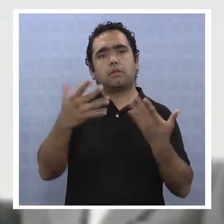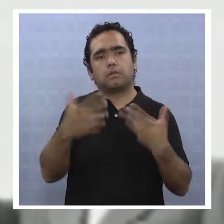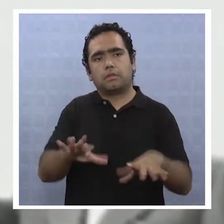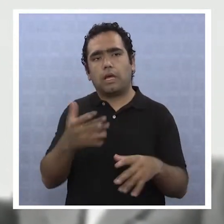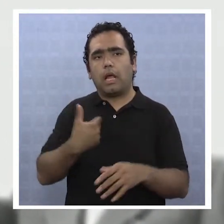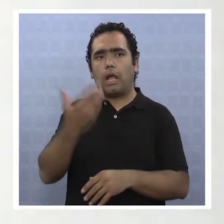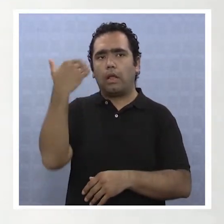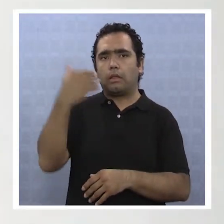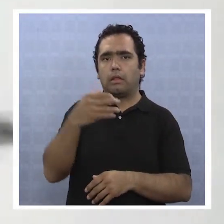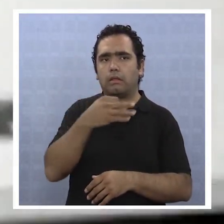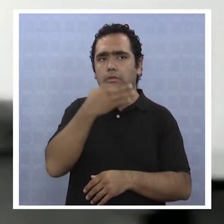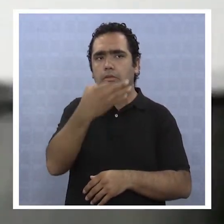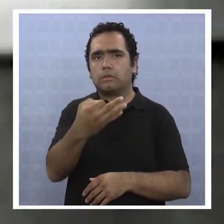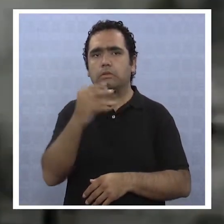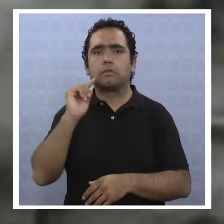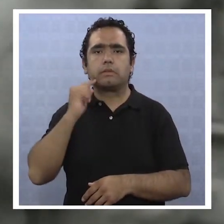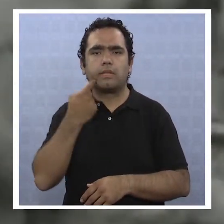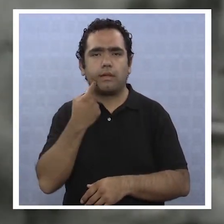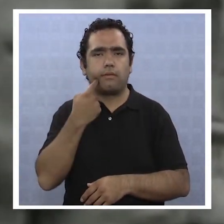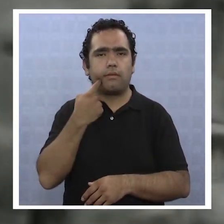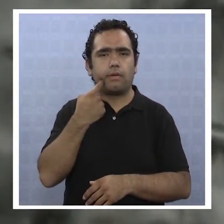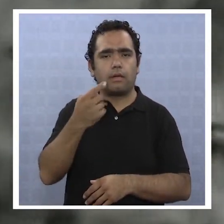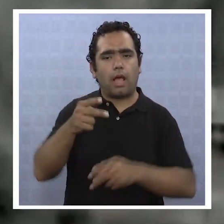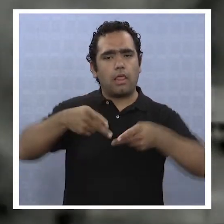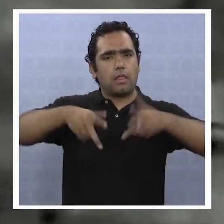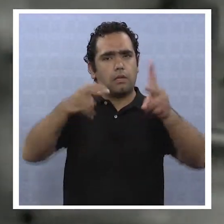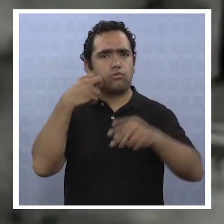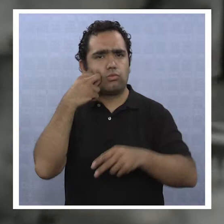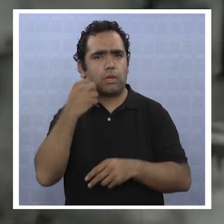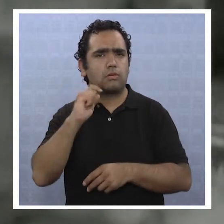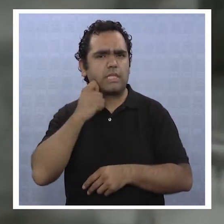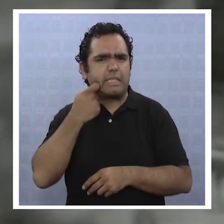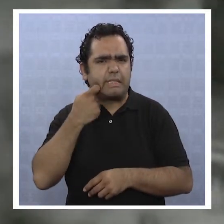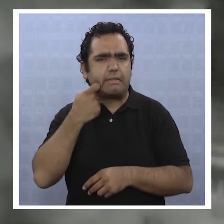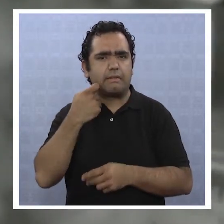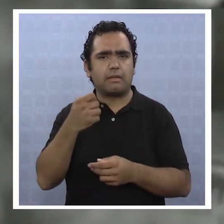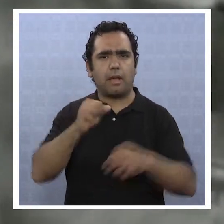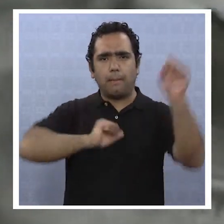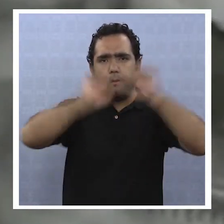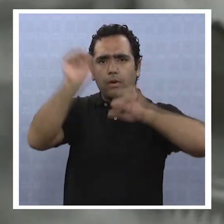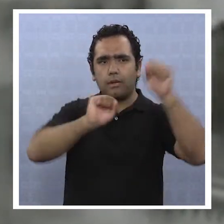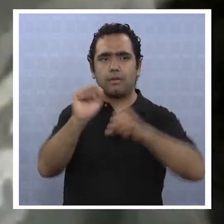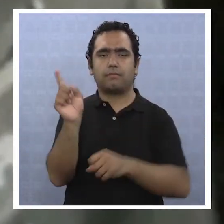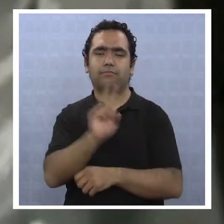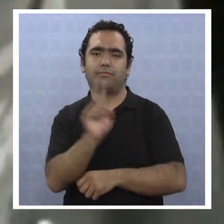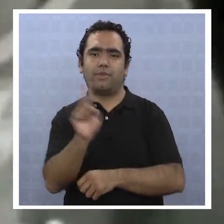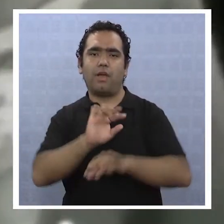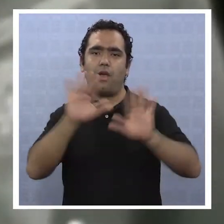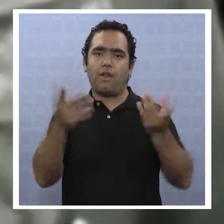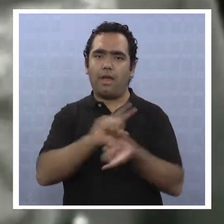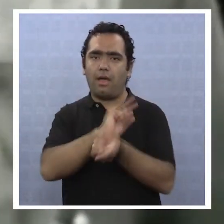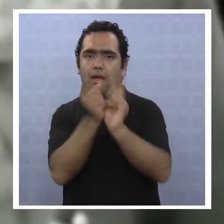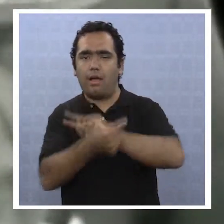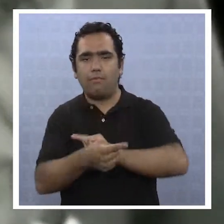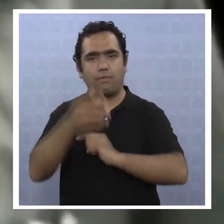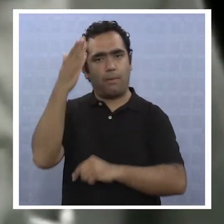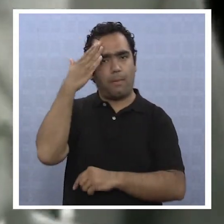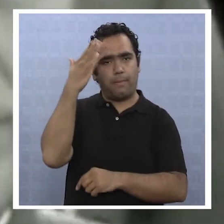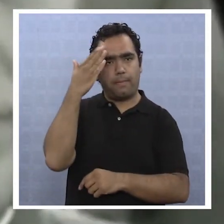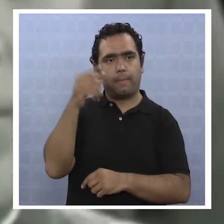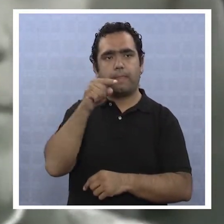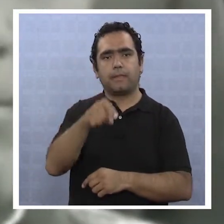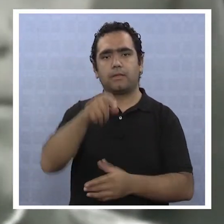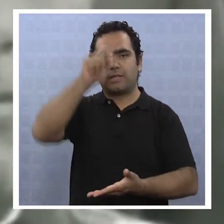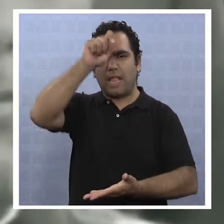en los que hablar de derechos humanos significaba hablar de política, y por lo tanto, tema prohibido, recalcando que los tratados